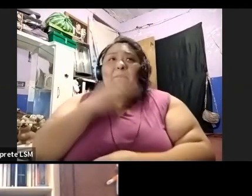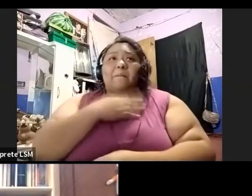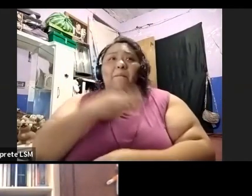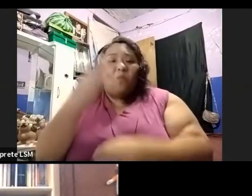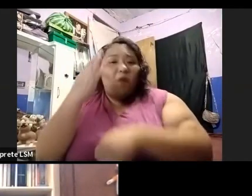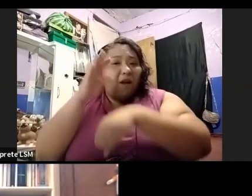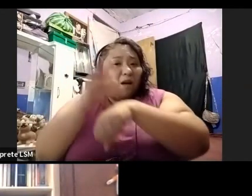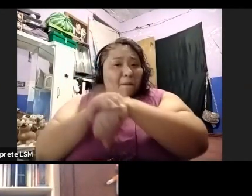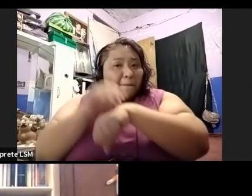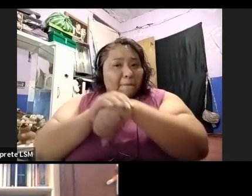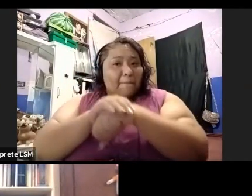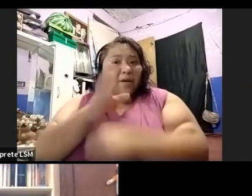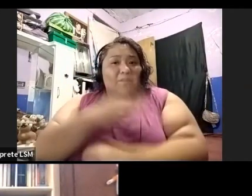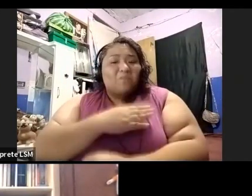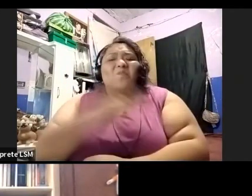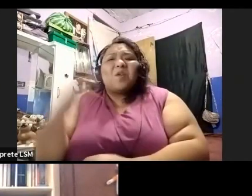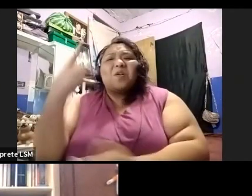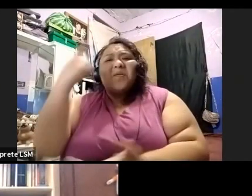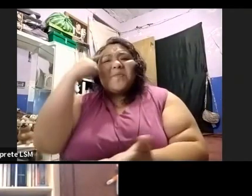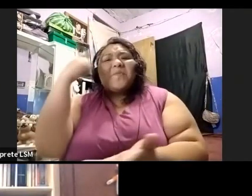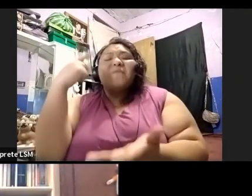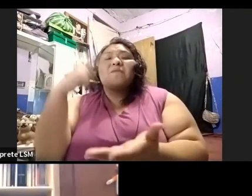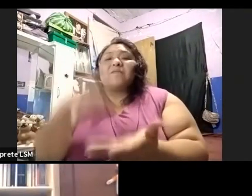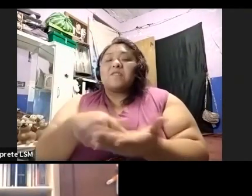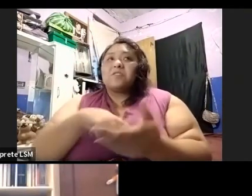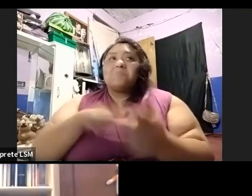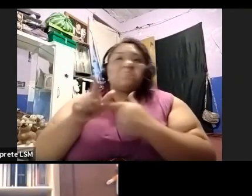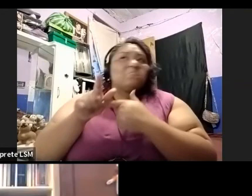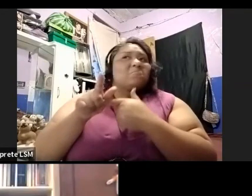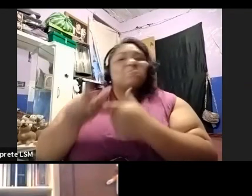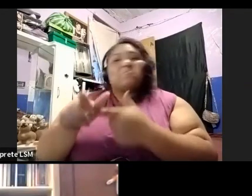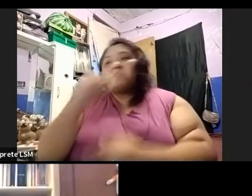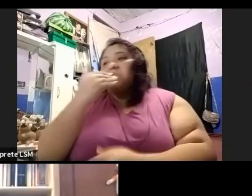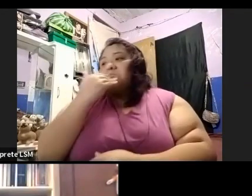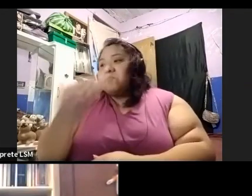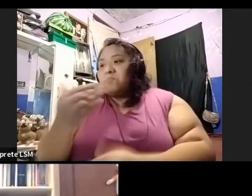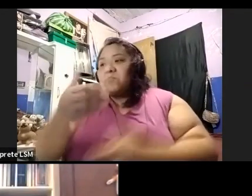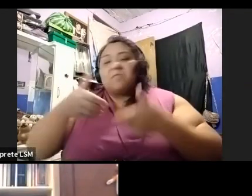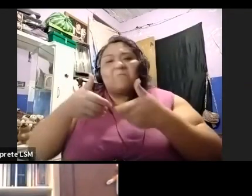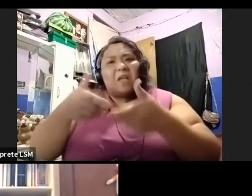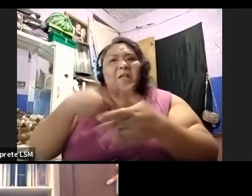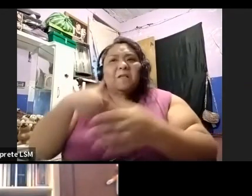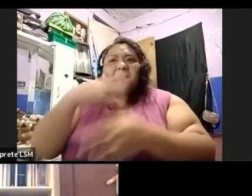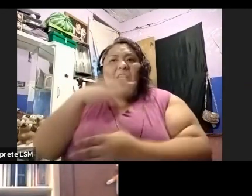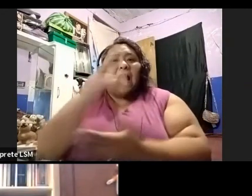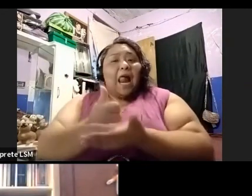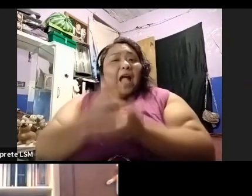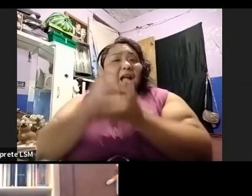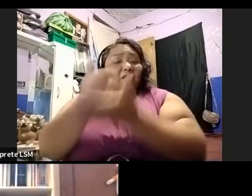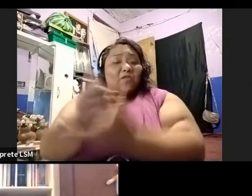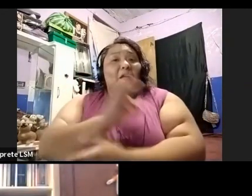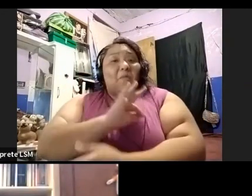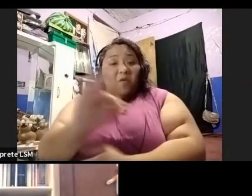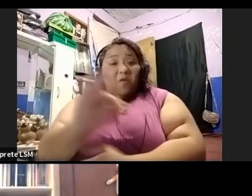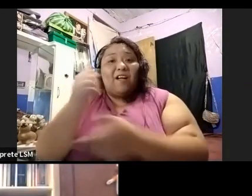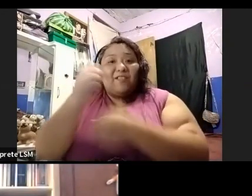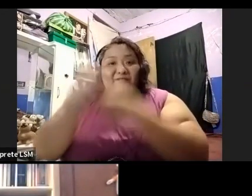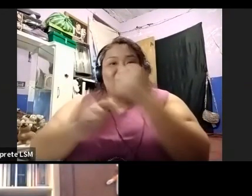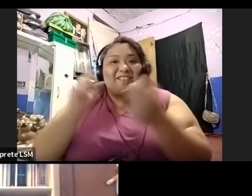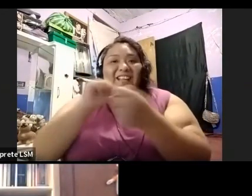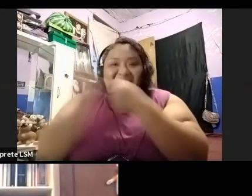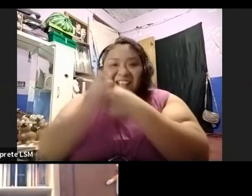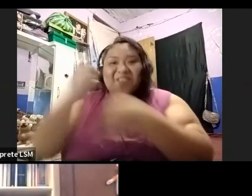Y bueno, pues creo que voy por buen camino. Estoy contenta conmigo y bueno, si en algo puedo contribuir, pues aquí estoy.